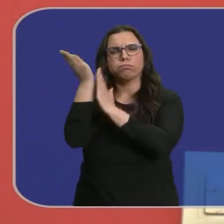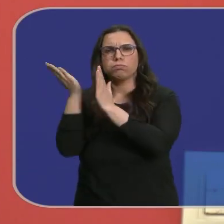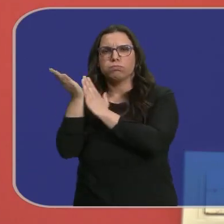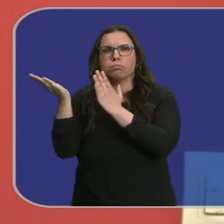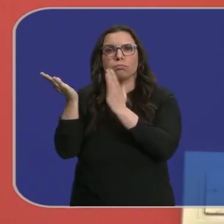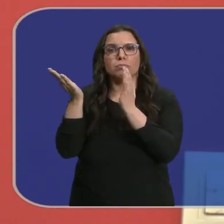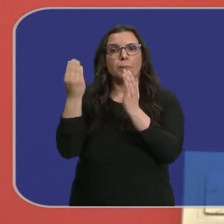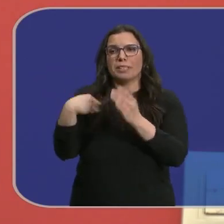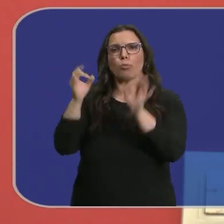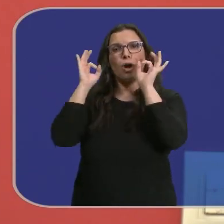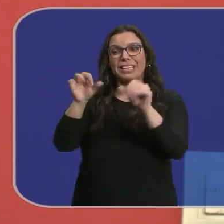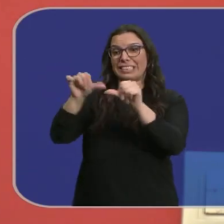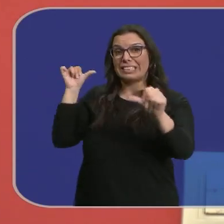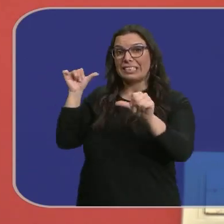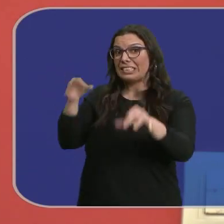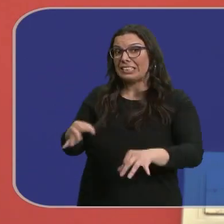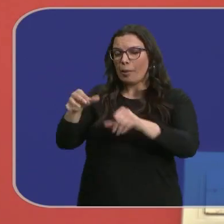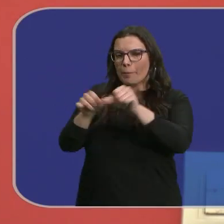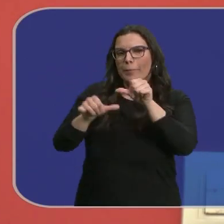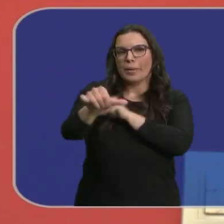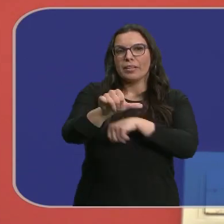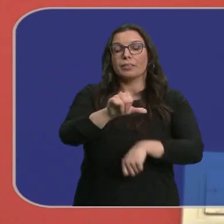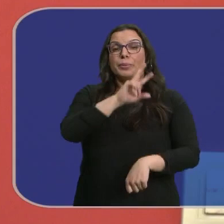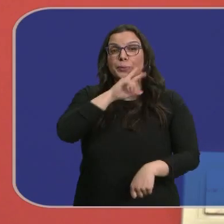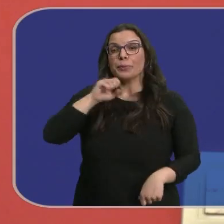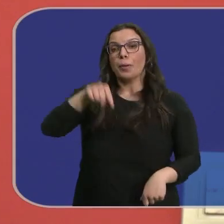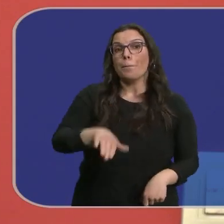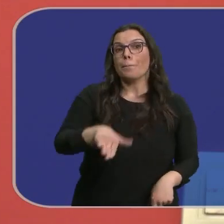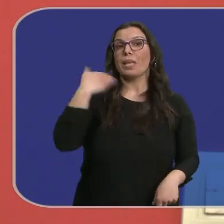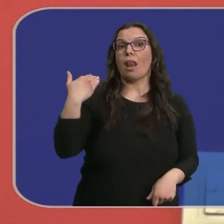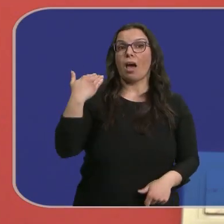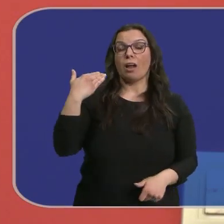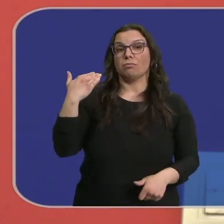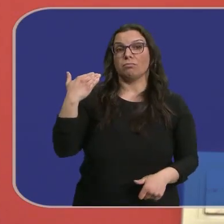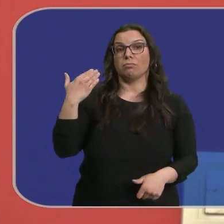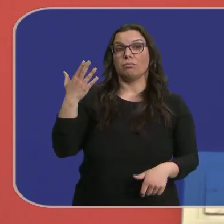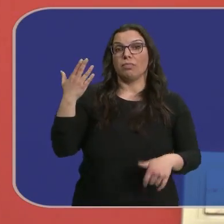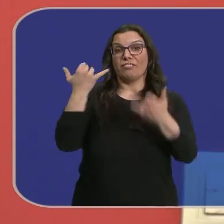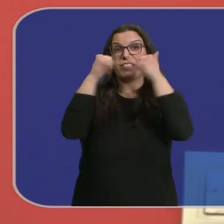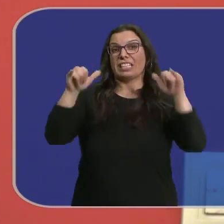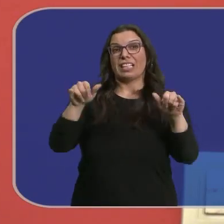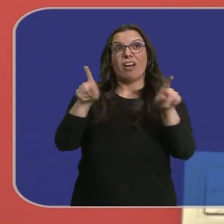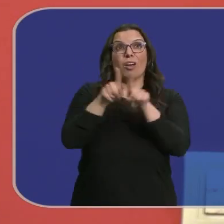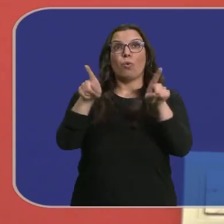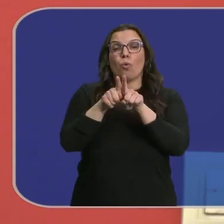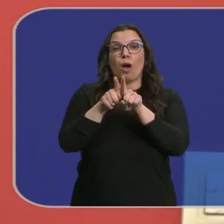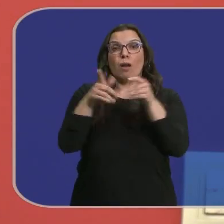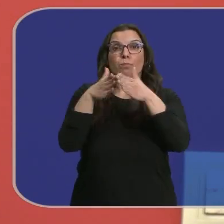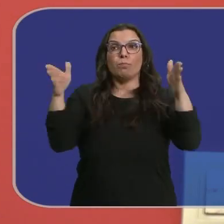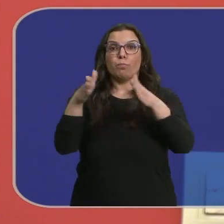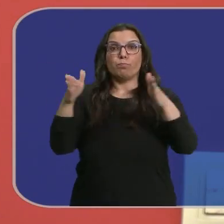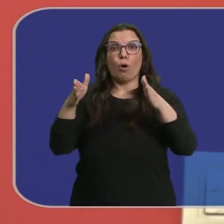lo que es y ha sido siempre. En Villarar empezó como una expresión o